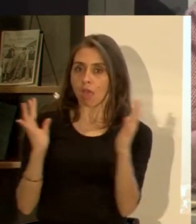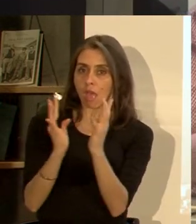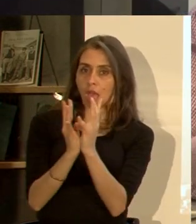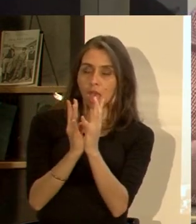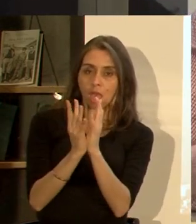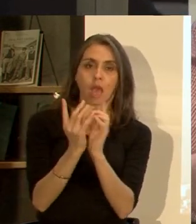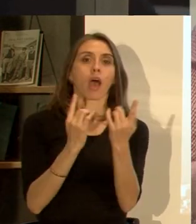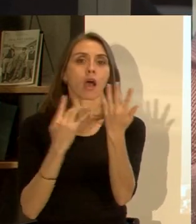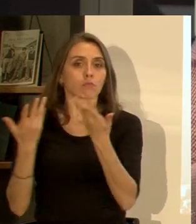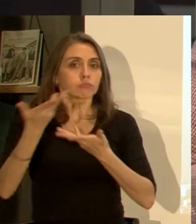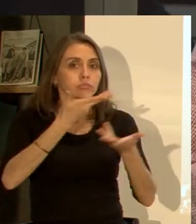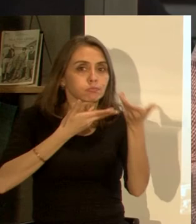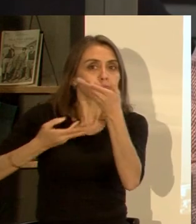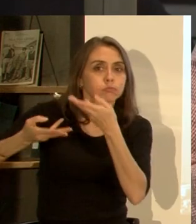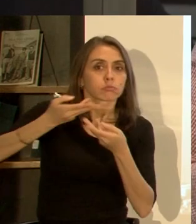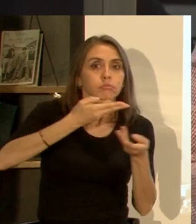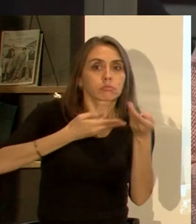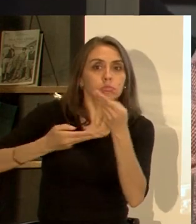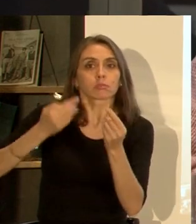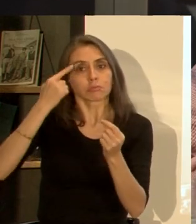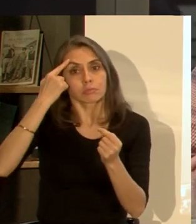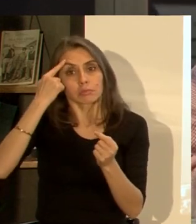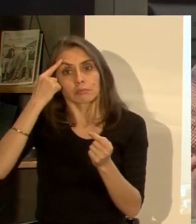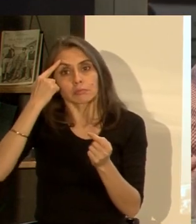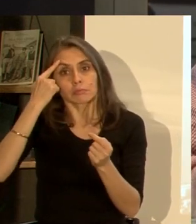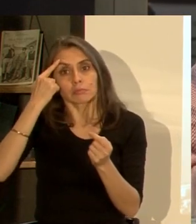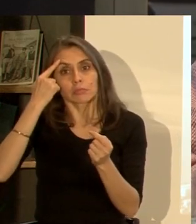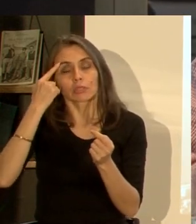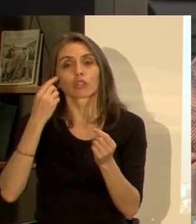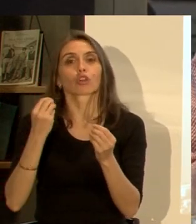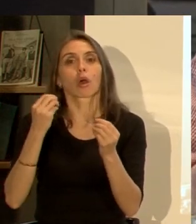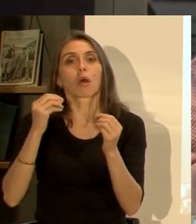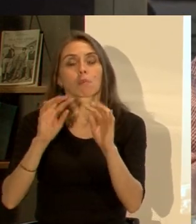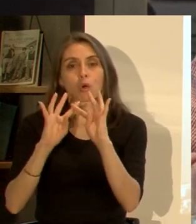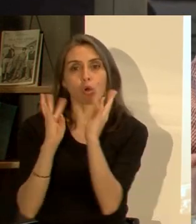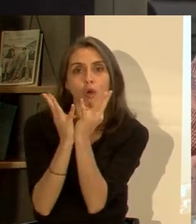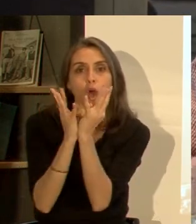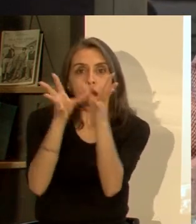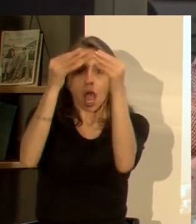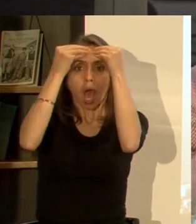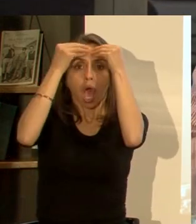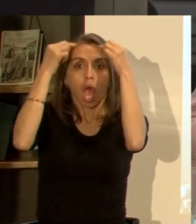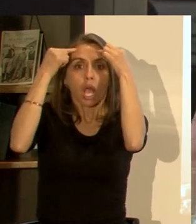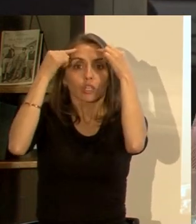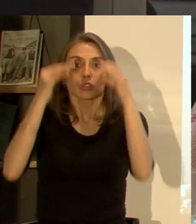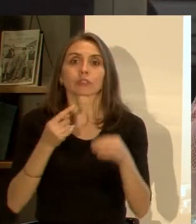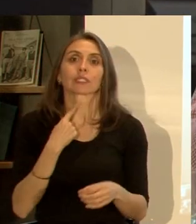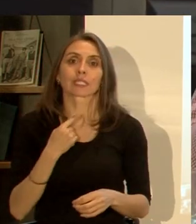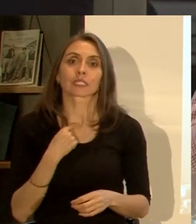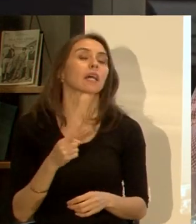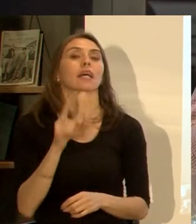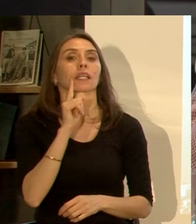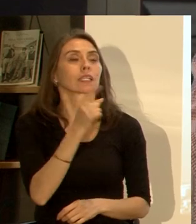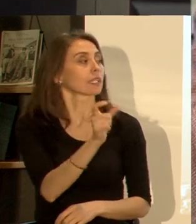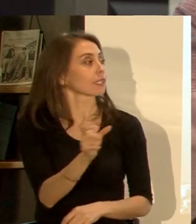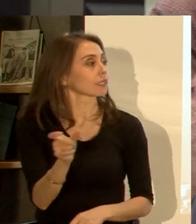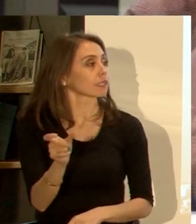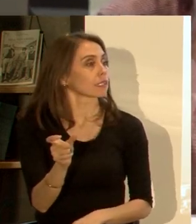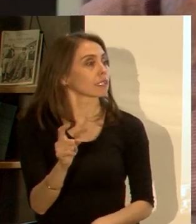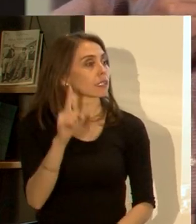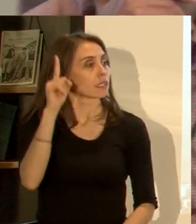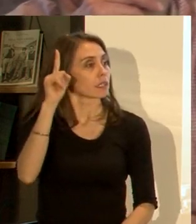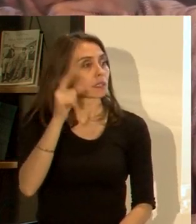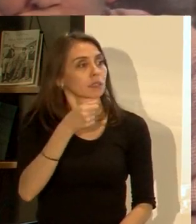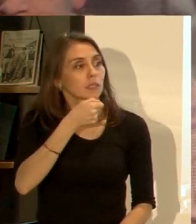lugares de apertura en que podamos empezar a tener esa especie de conciencia colectiva sobre lo que nos interesa ¿a quién tiene alguna? por favor sí